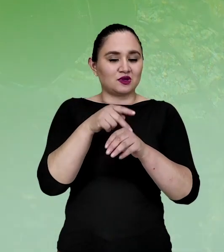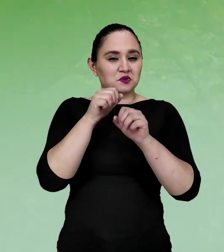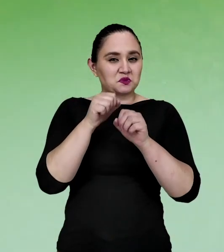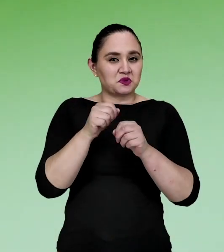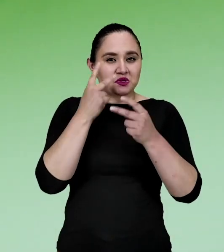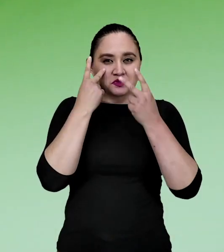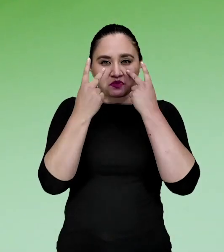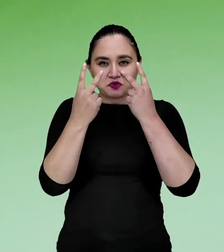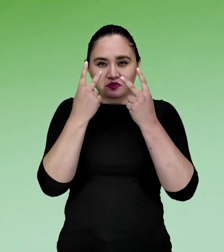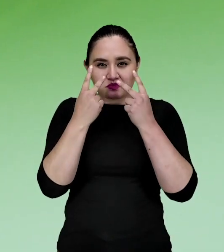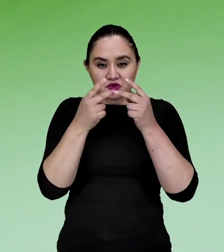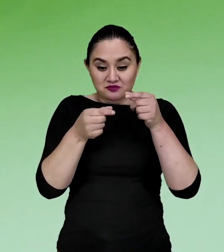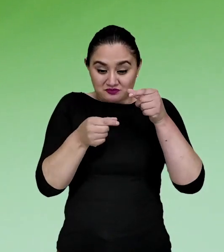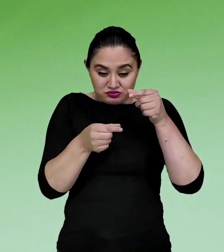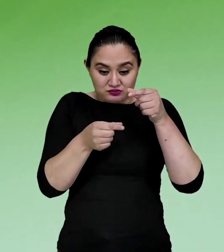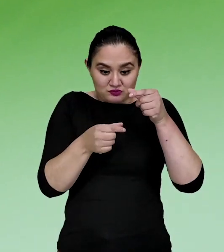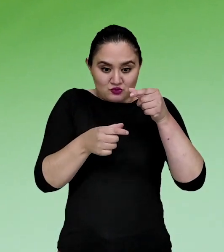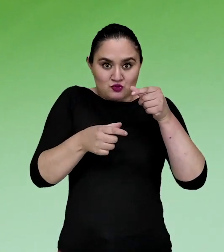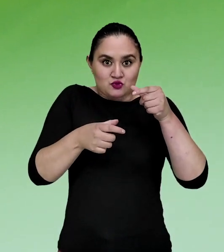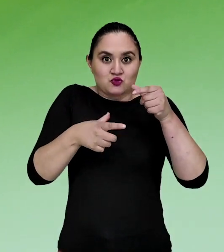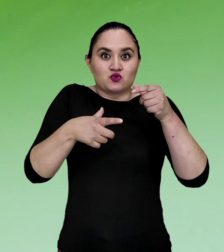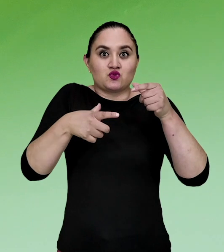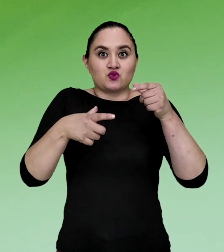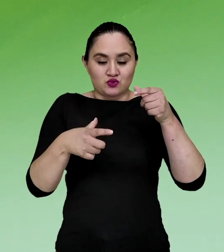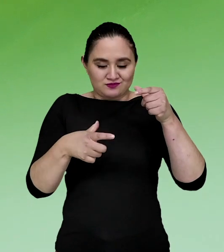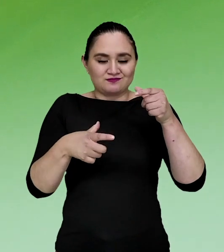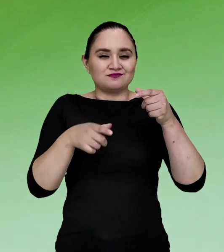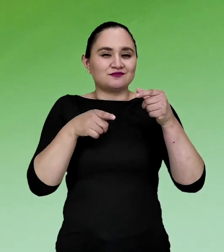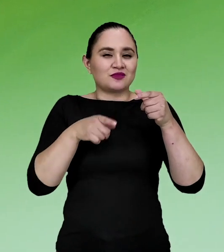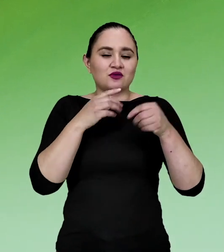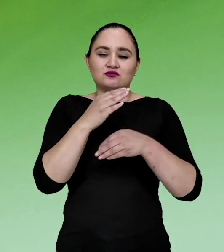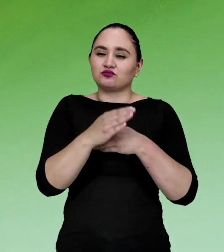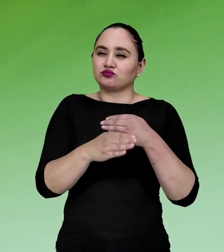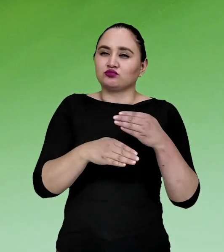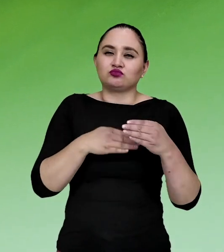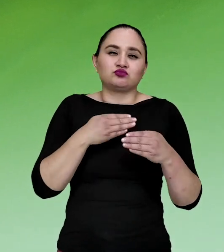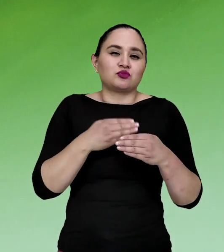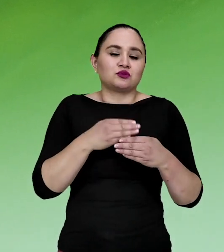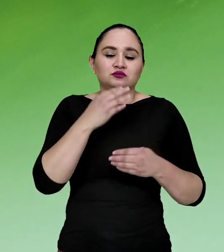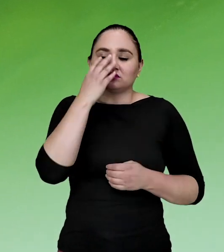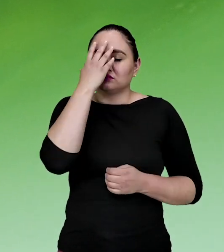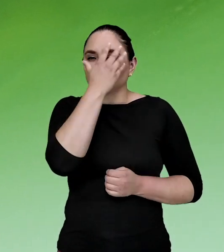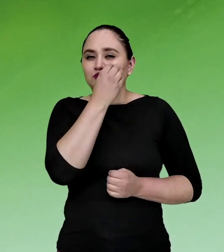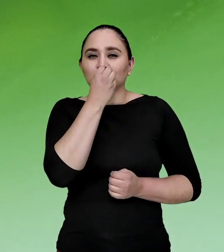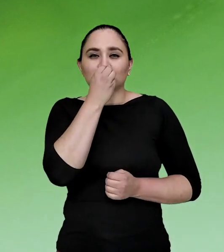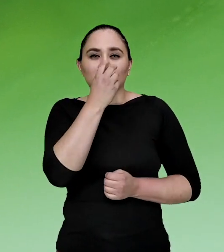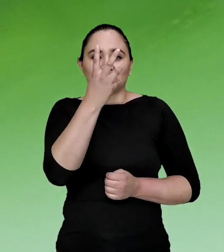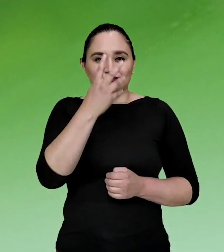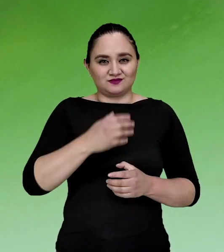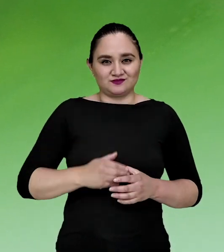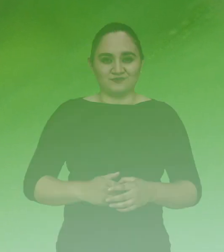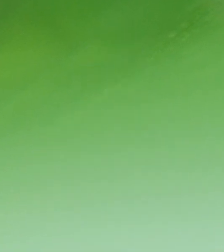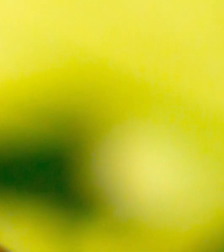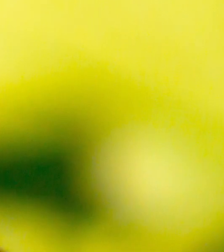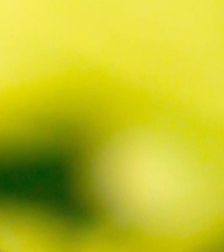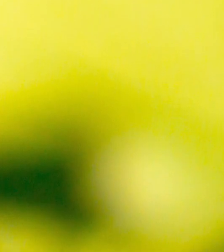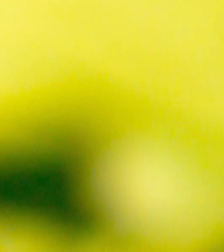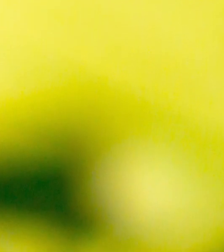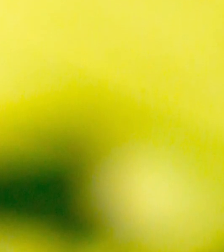tú puedes ver lo micro en macro. Entonces, es un mundo surreal.